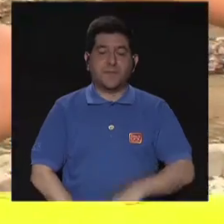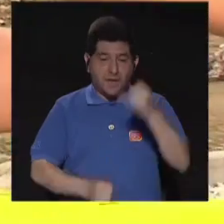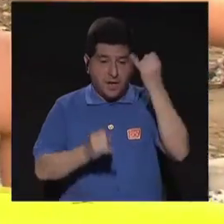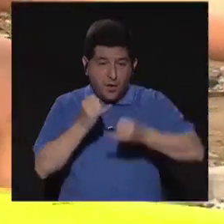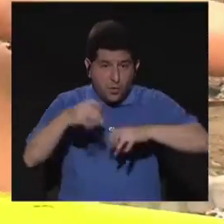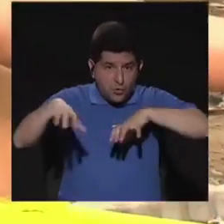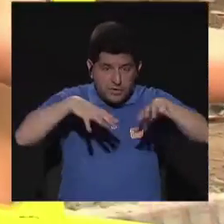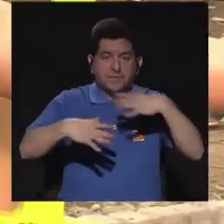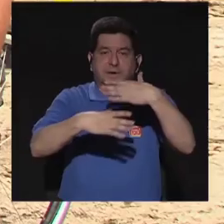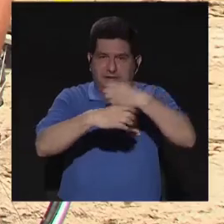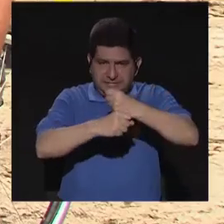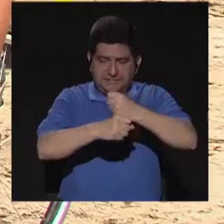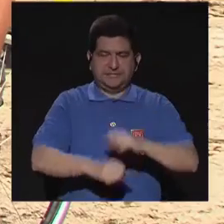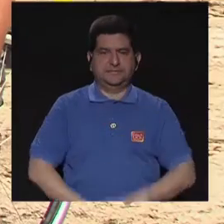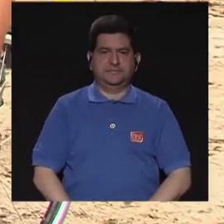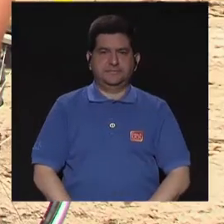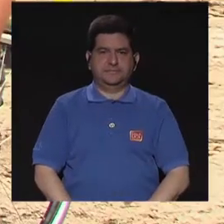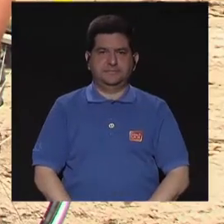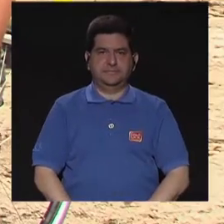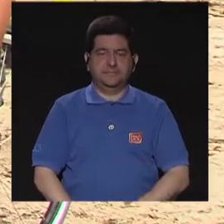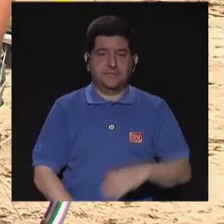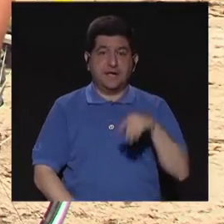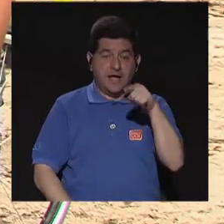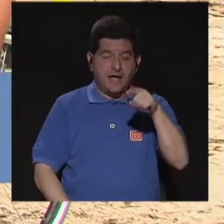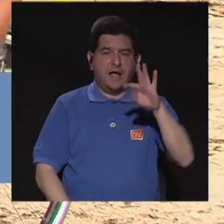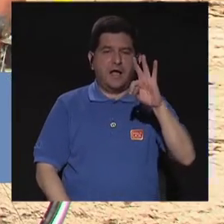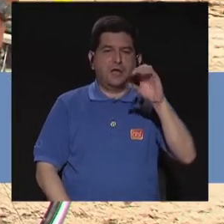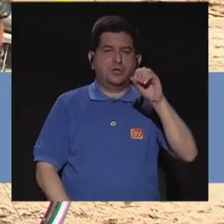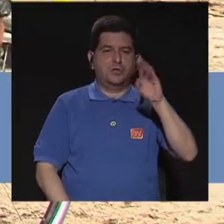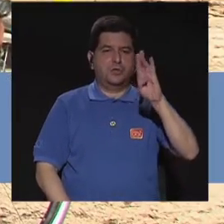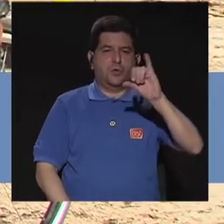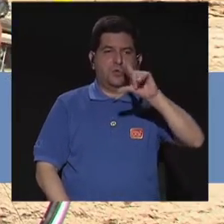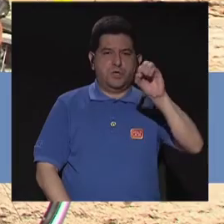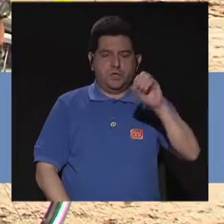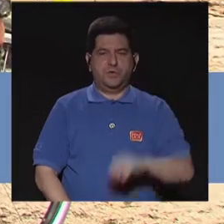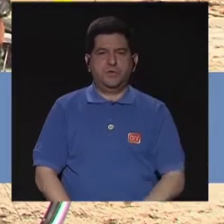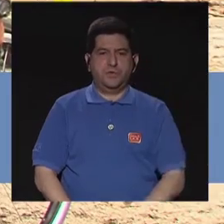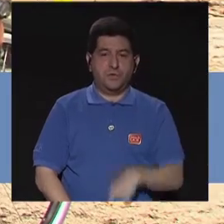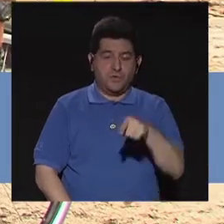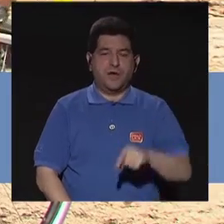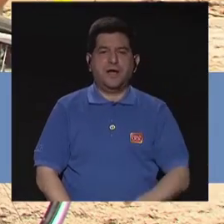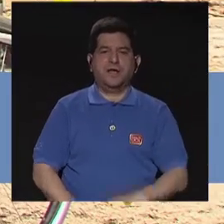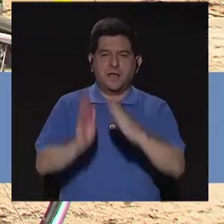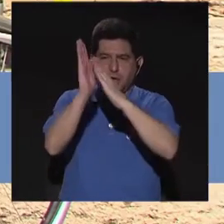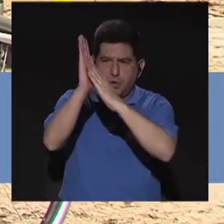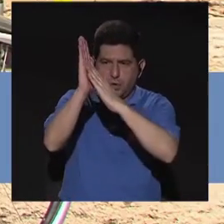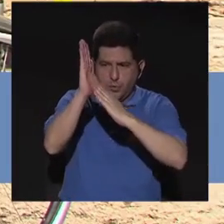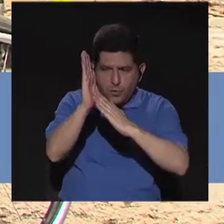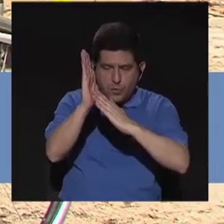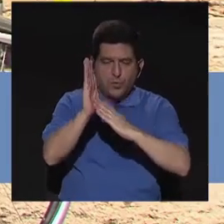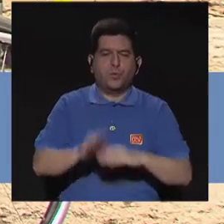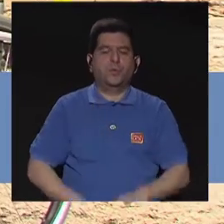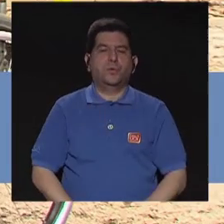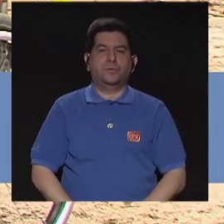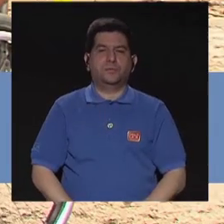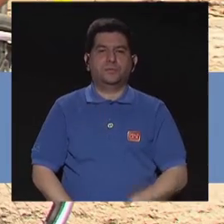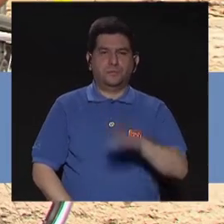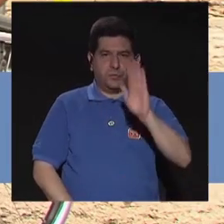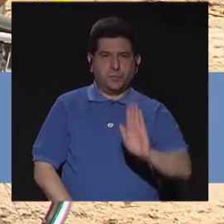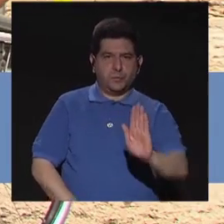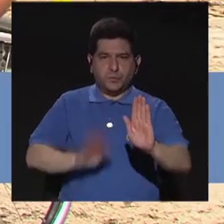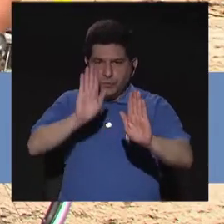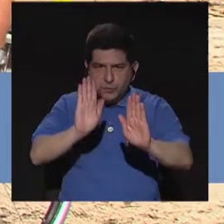Y el último ejercicio que podemos hacer es para trabajar los tobillos. Entonces vamos a bajar un poquito los pies, un poquito más abajo.